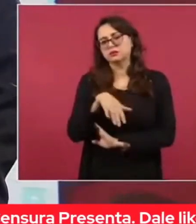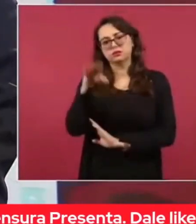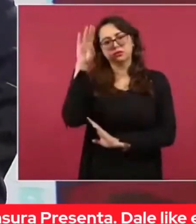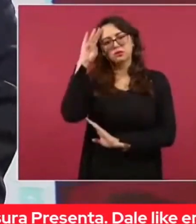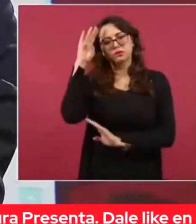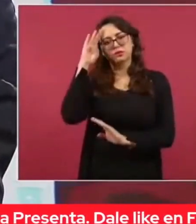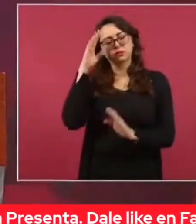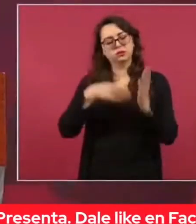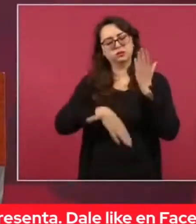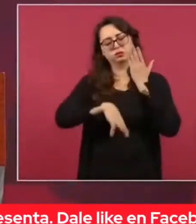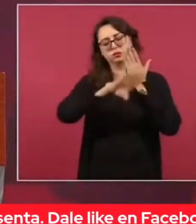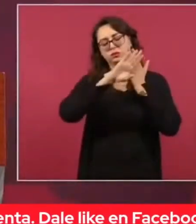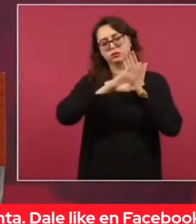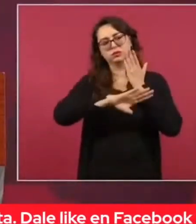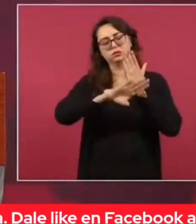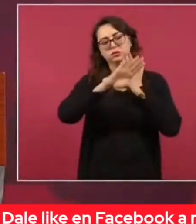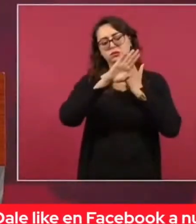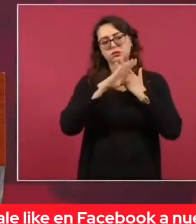Carmen Aristegui.